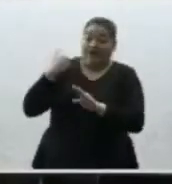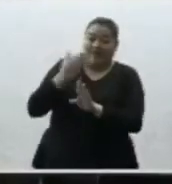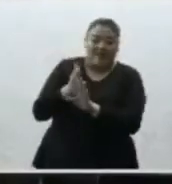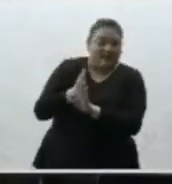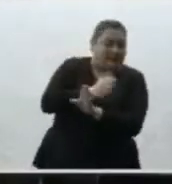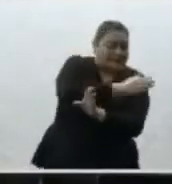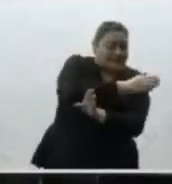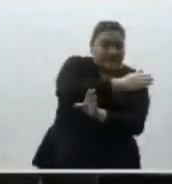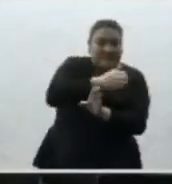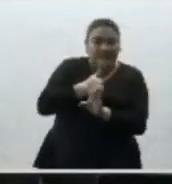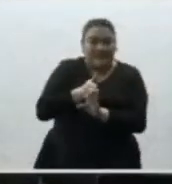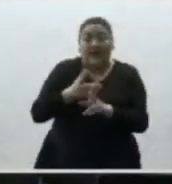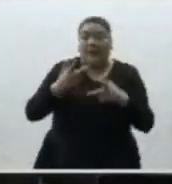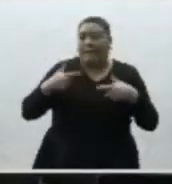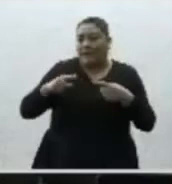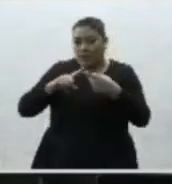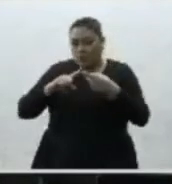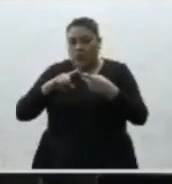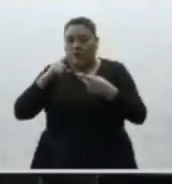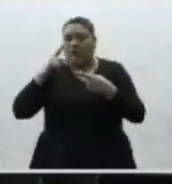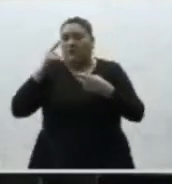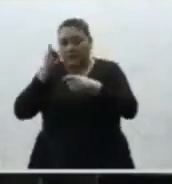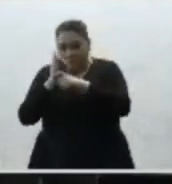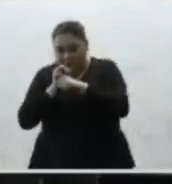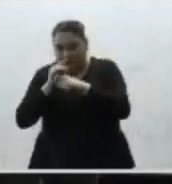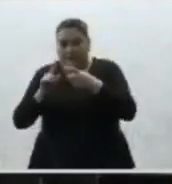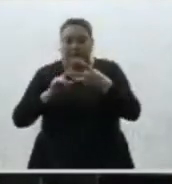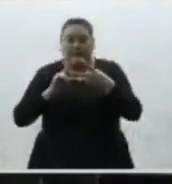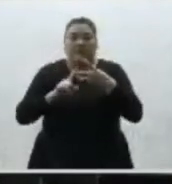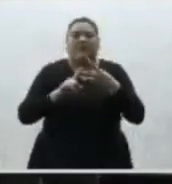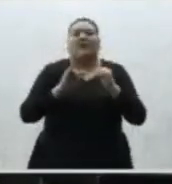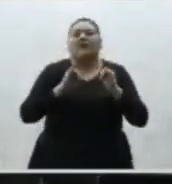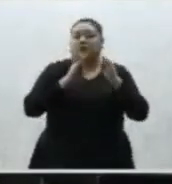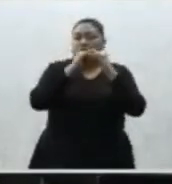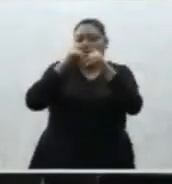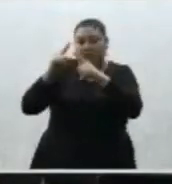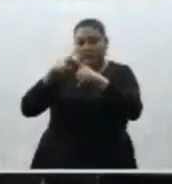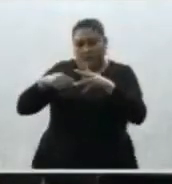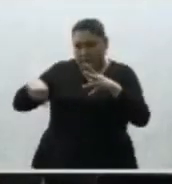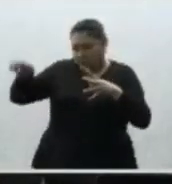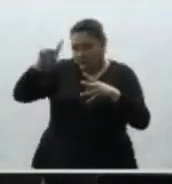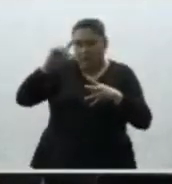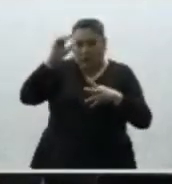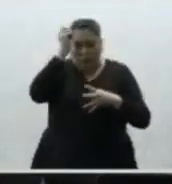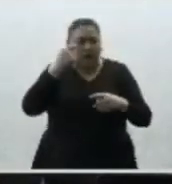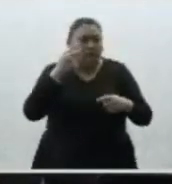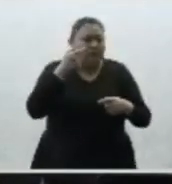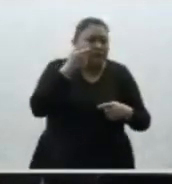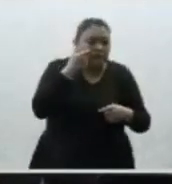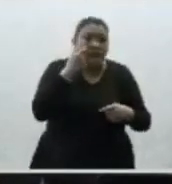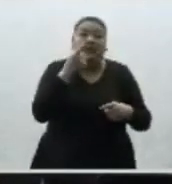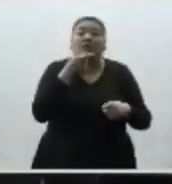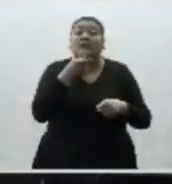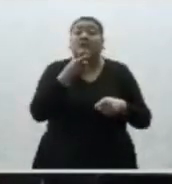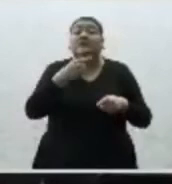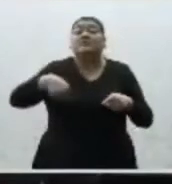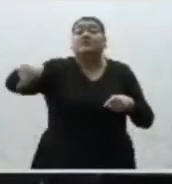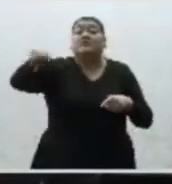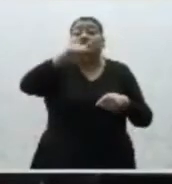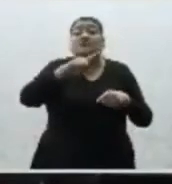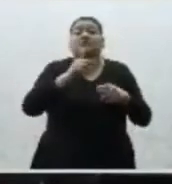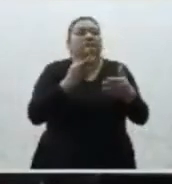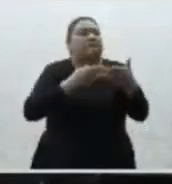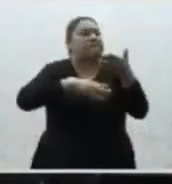fue considerada por académicos, instituciones y un amplio sector de la opinión pública como un ejercicio democrático